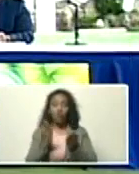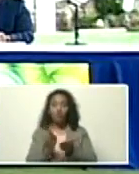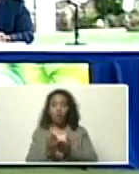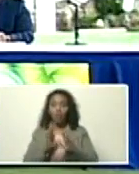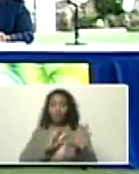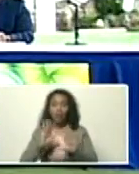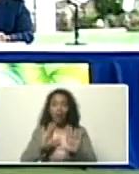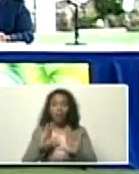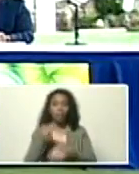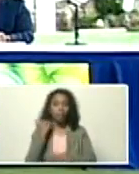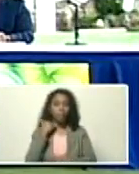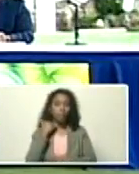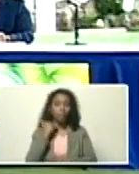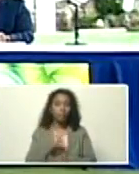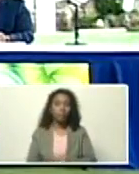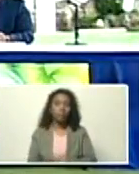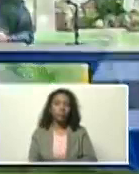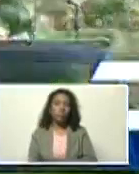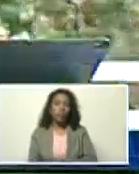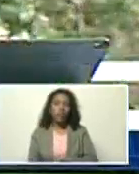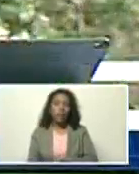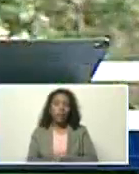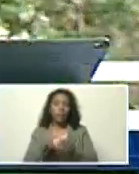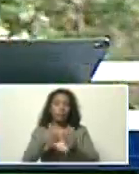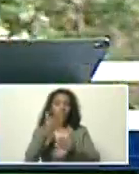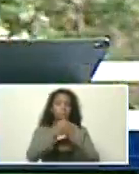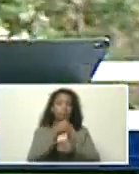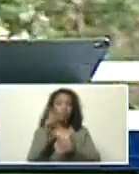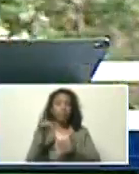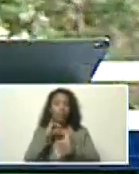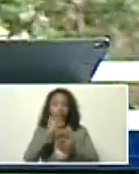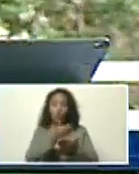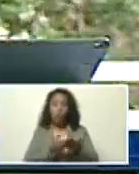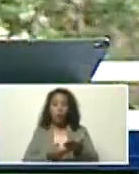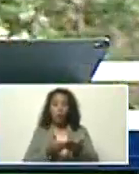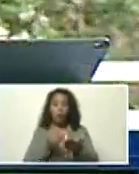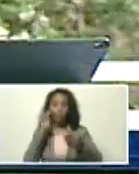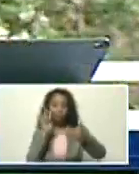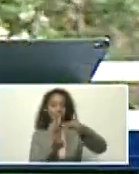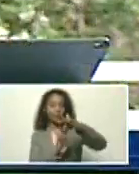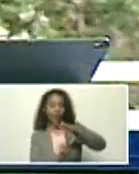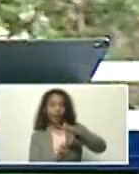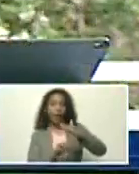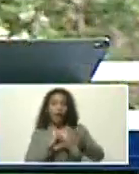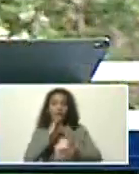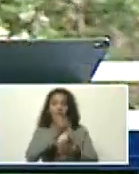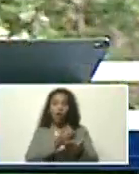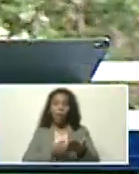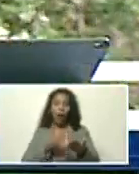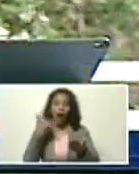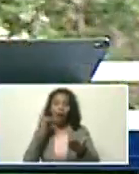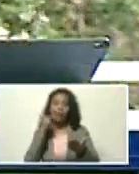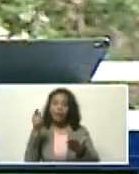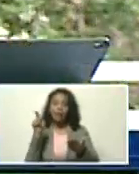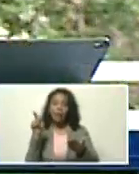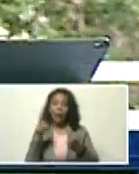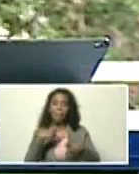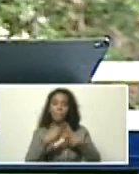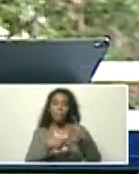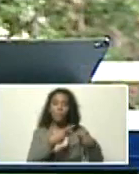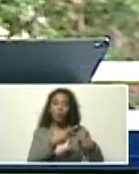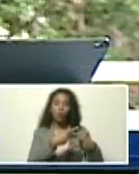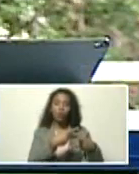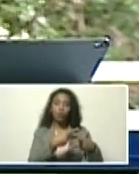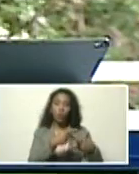dudas, luego, por aquí, más adelante, dice este informe, las proyecciones del informe, indican, que se producirá,